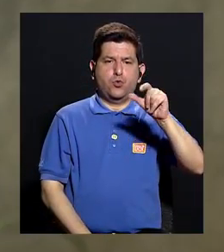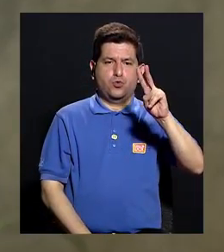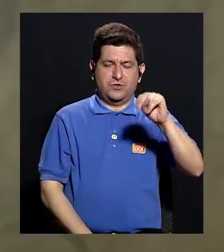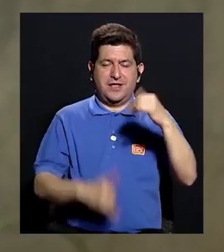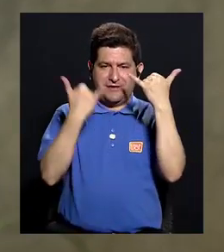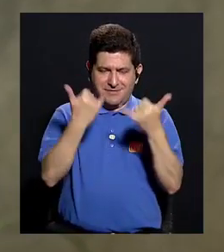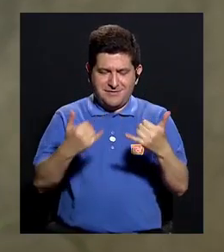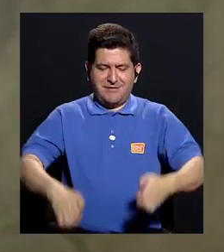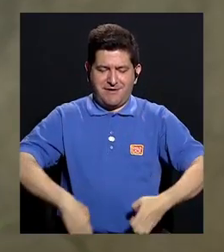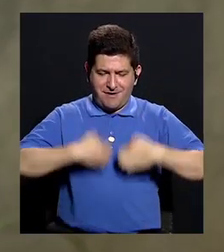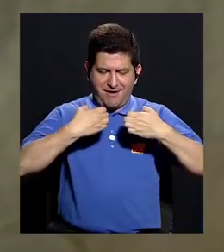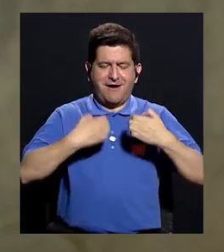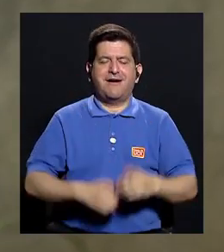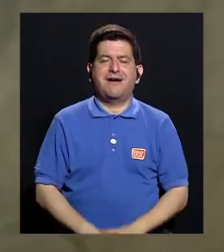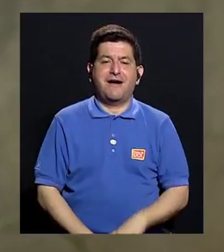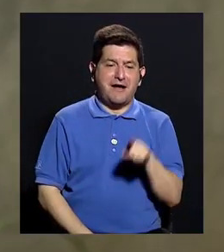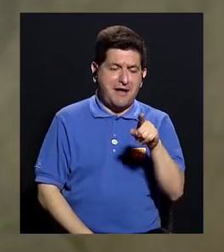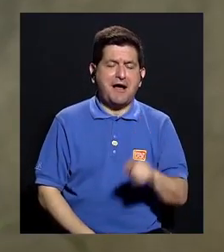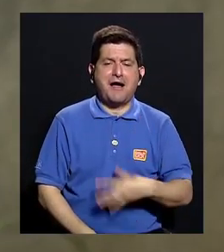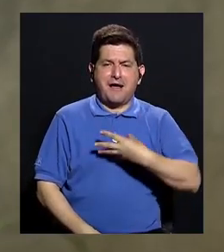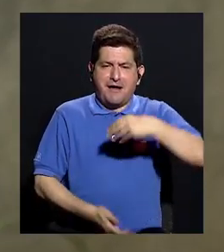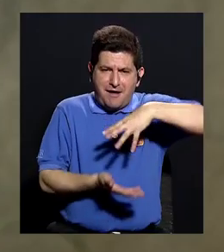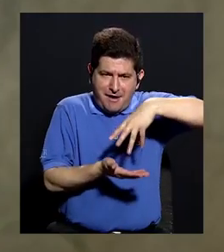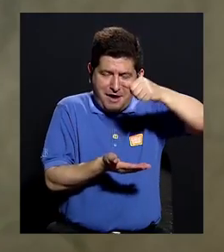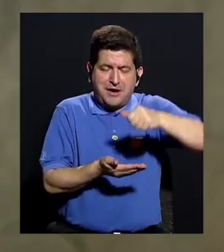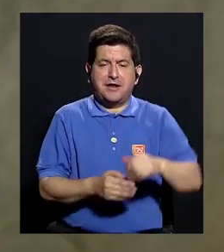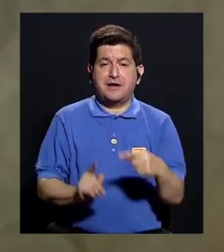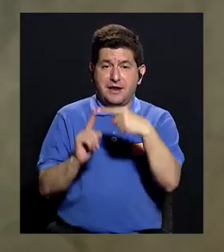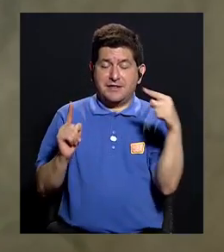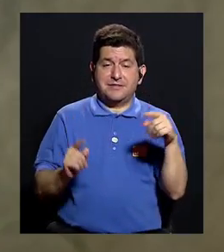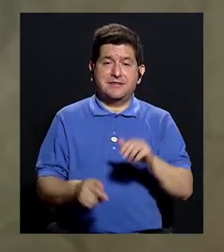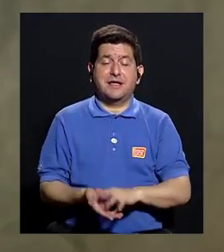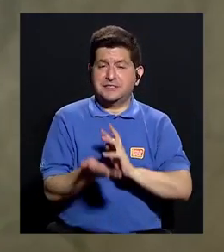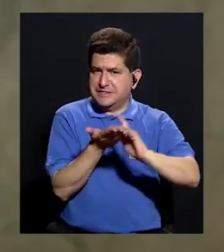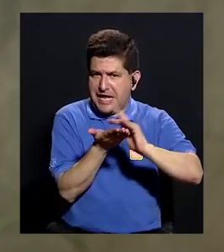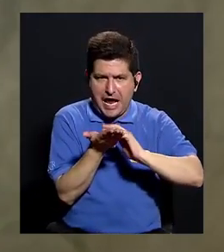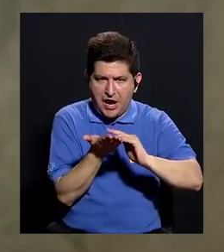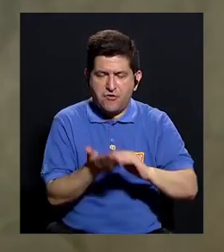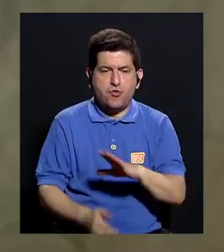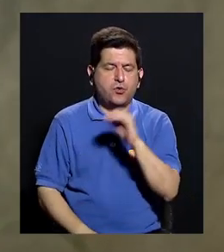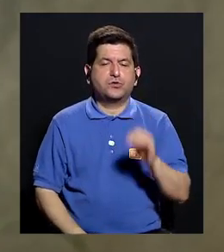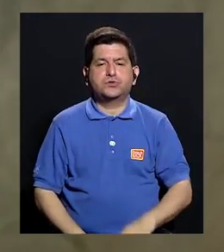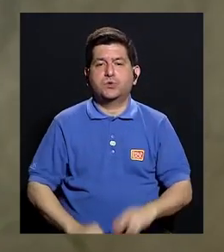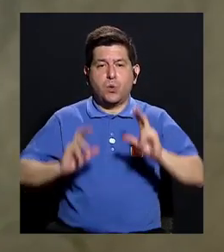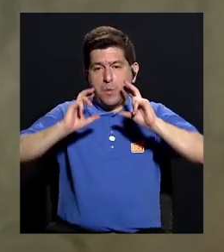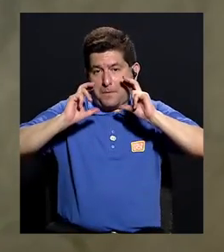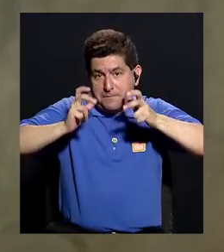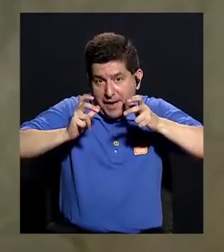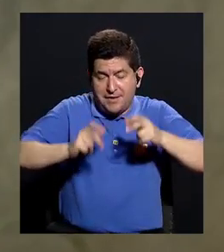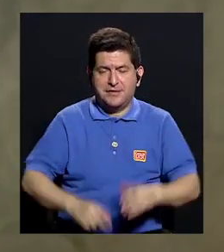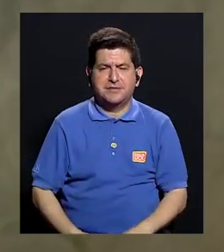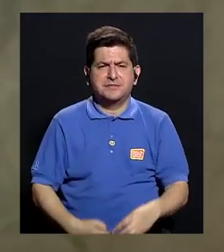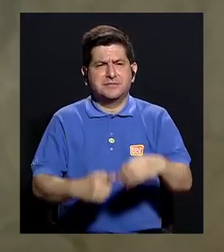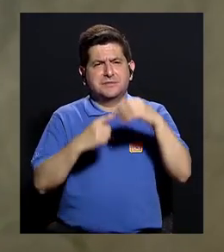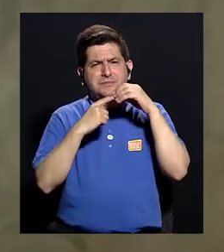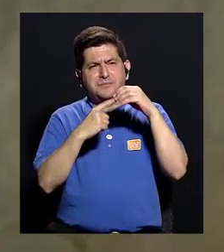Entonces, ya existen harinas que son a base, por ejemplo, de arroz o a base de otro tipo de tubérculos como el maíz, ¿verdad? Pero principalmente el arroz son de